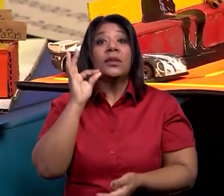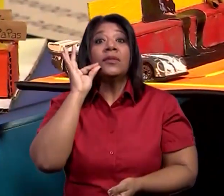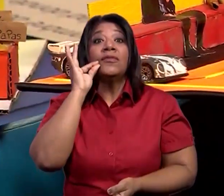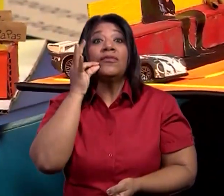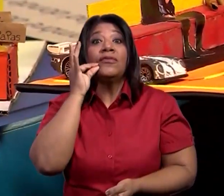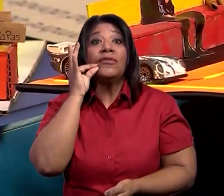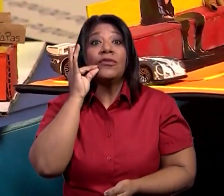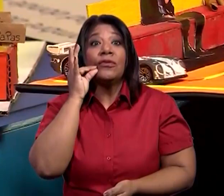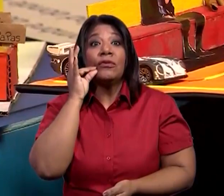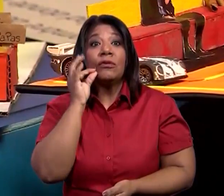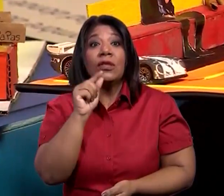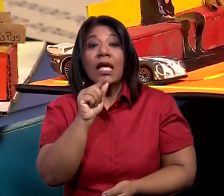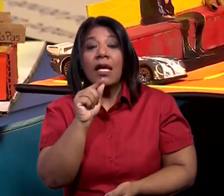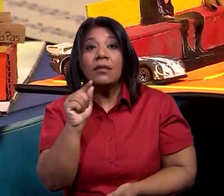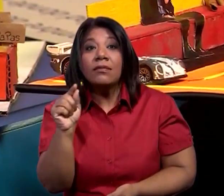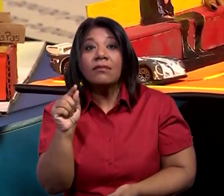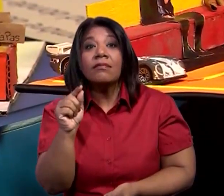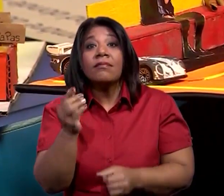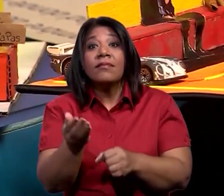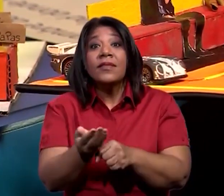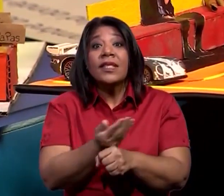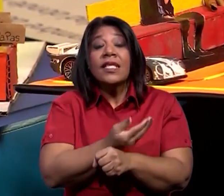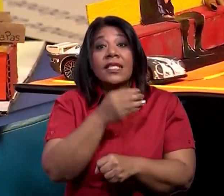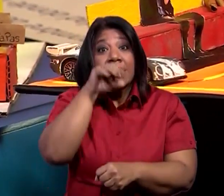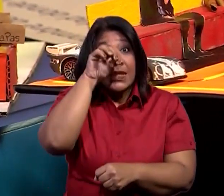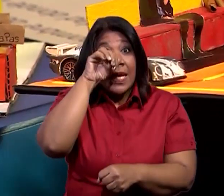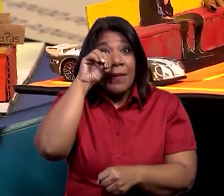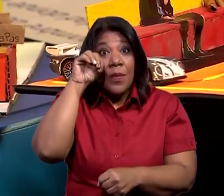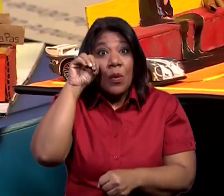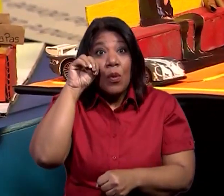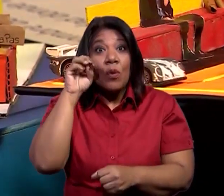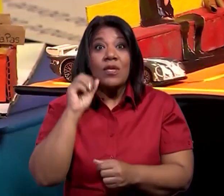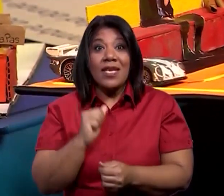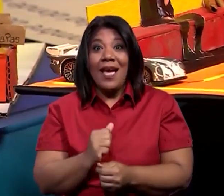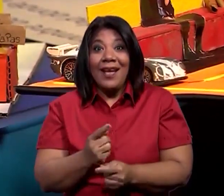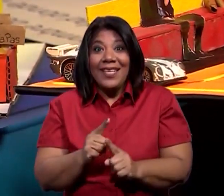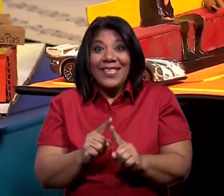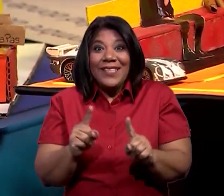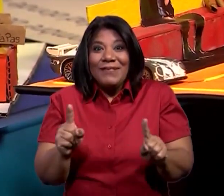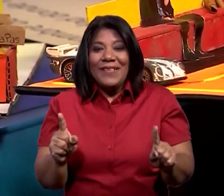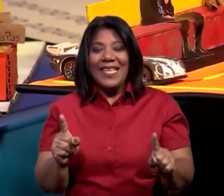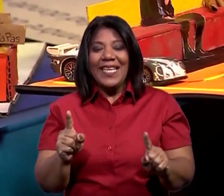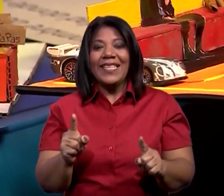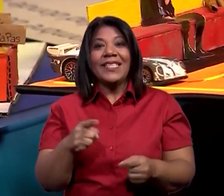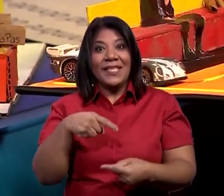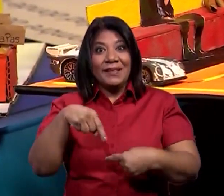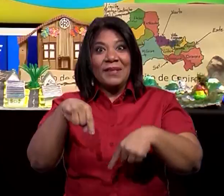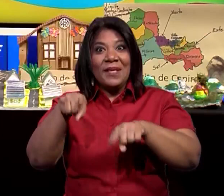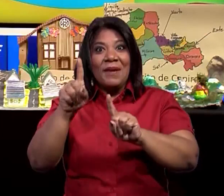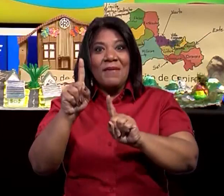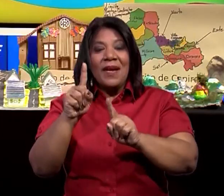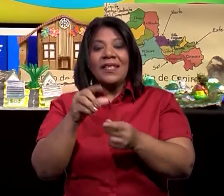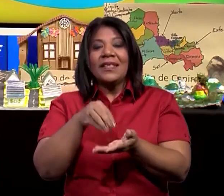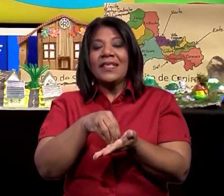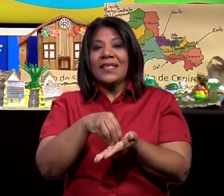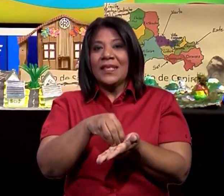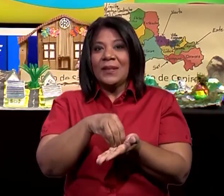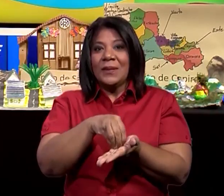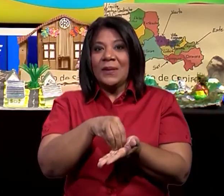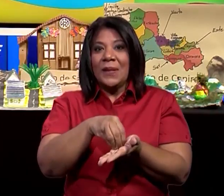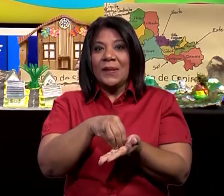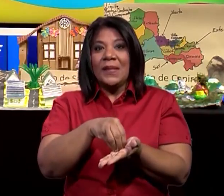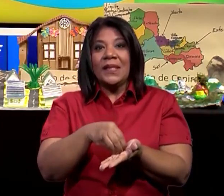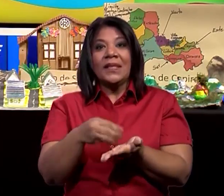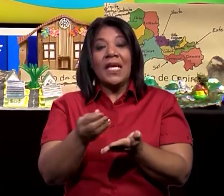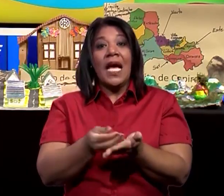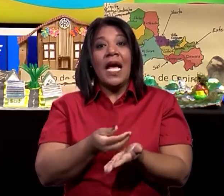el cintillo con cada uno de los nombres de los productos. En mi comunidad hay una tienda, el